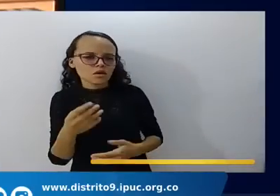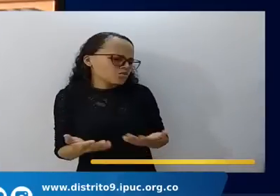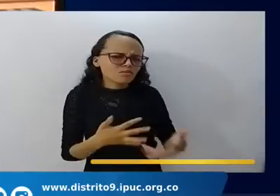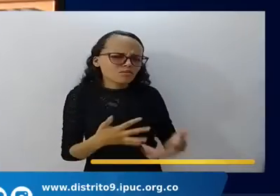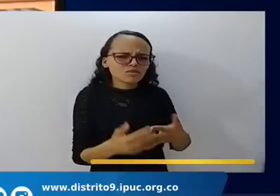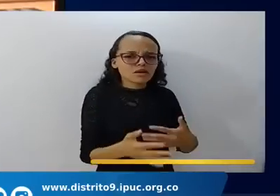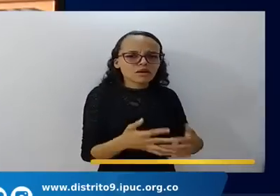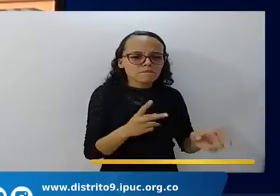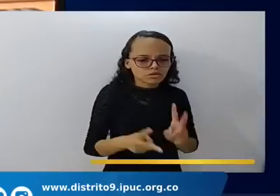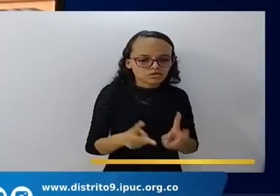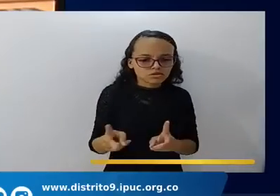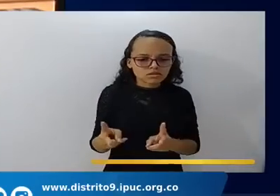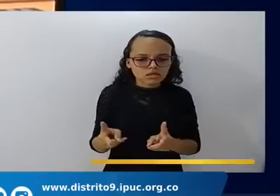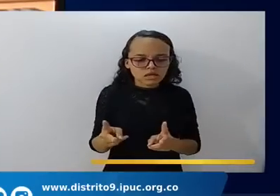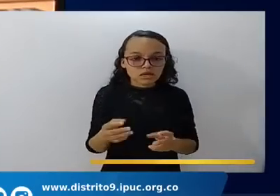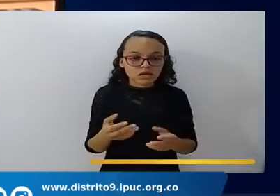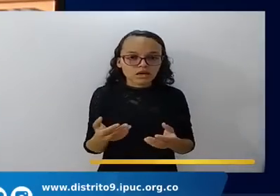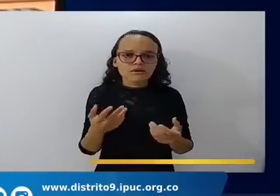dinero los tiene a ellos.